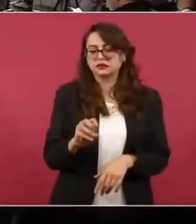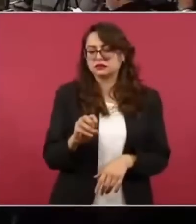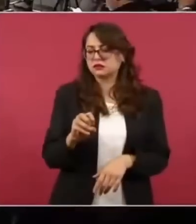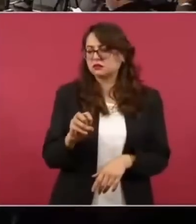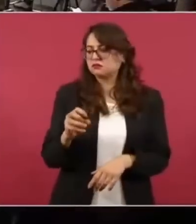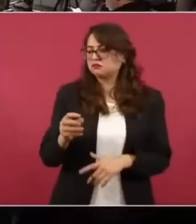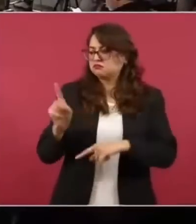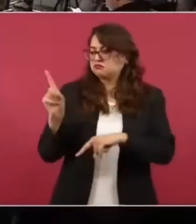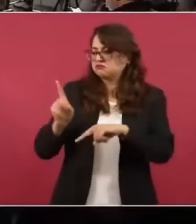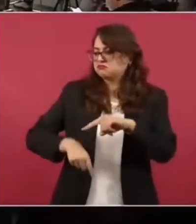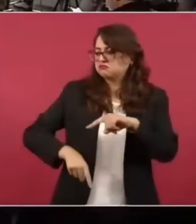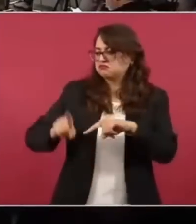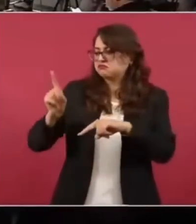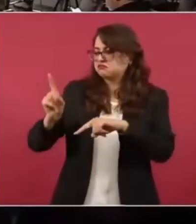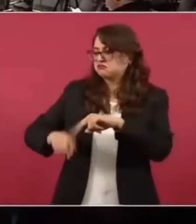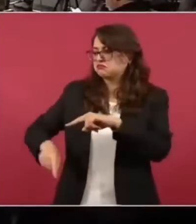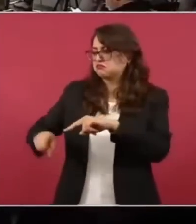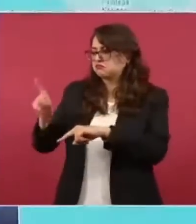Todo.